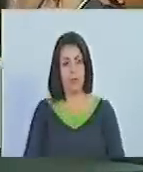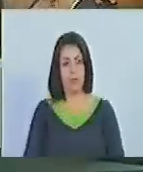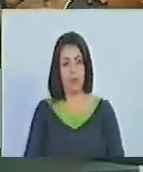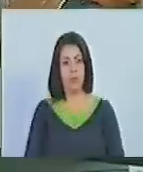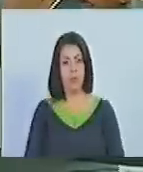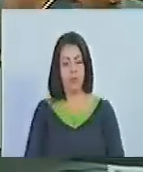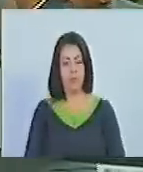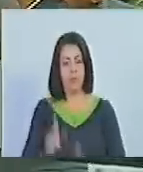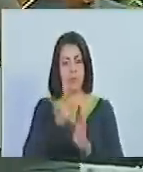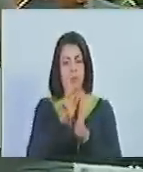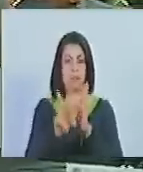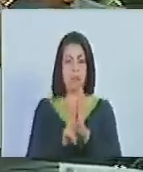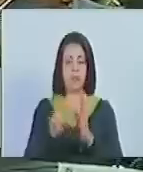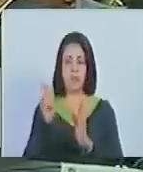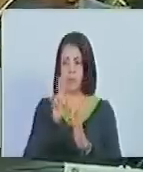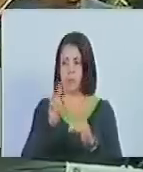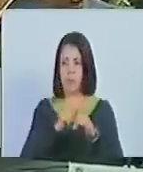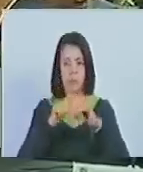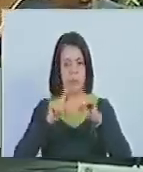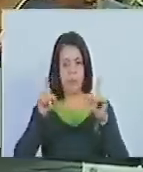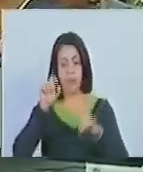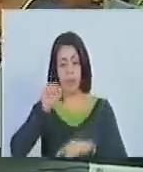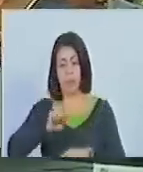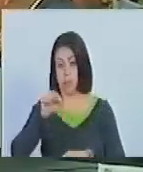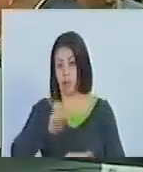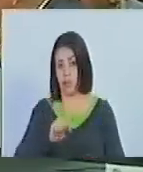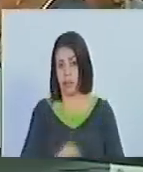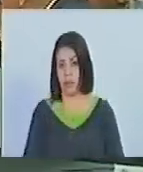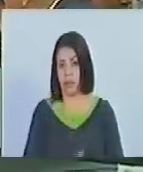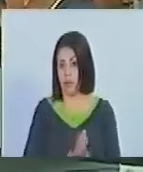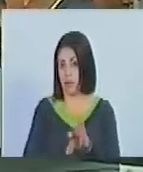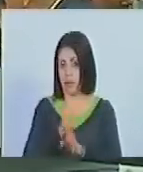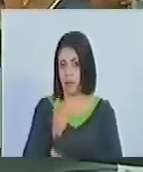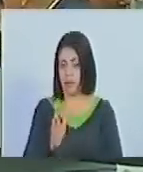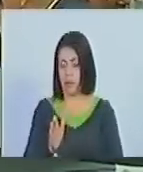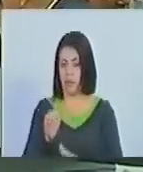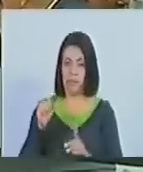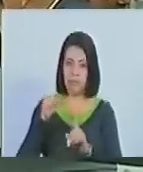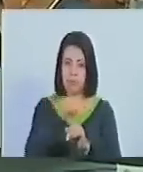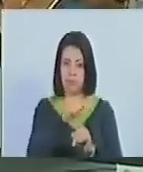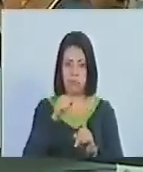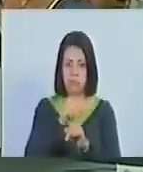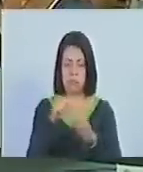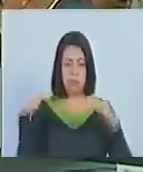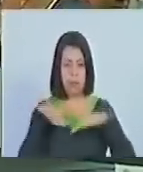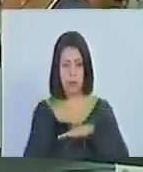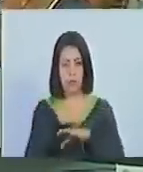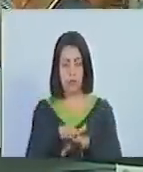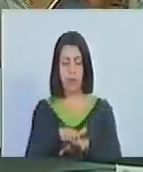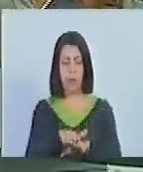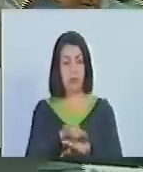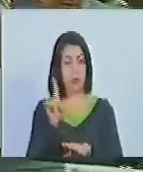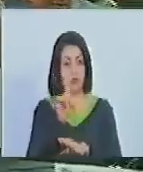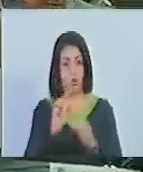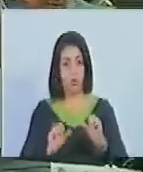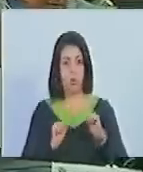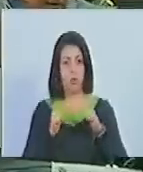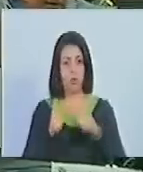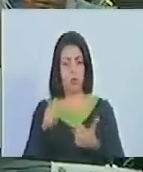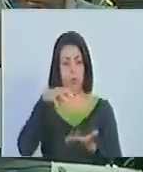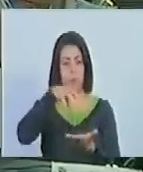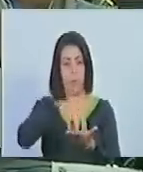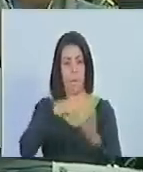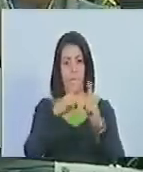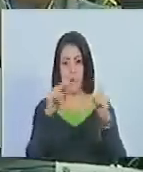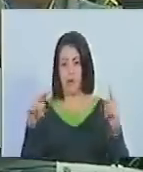su principio republicano pero sí siguió en la lucha del integracionismo que no comenzó con el Congreso de